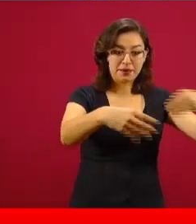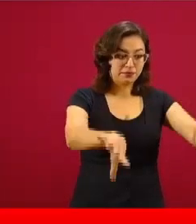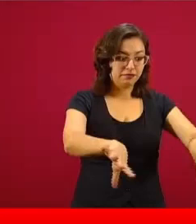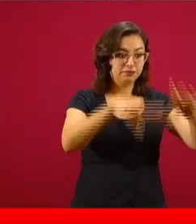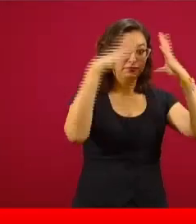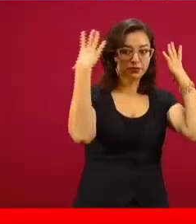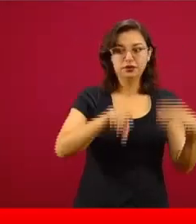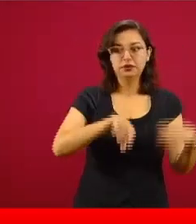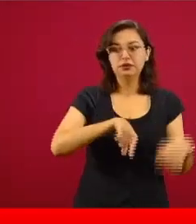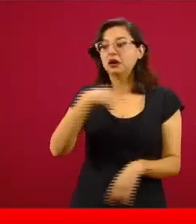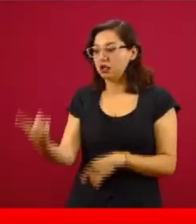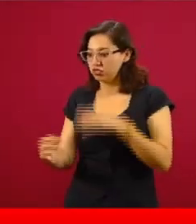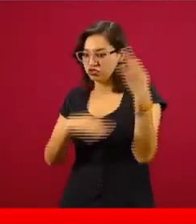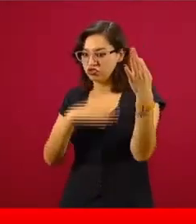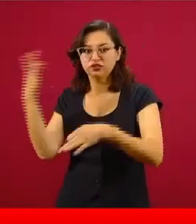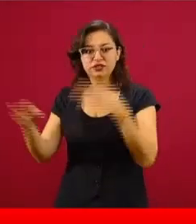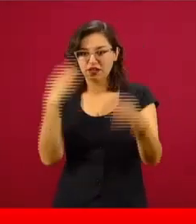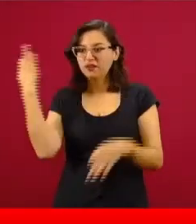proliferación,